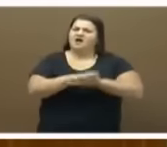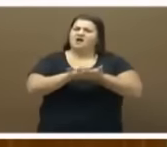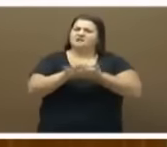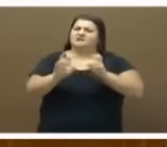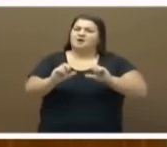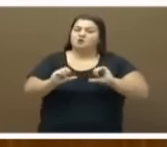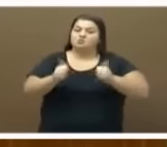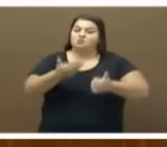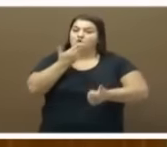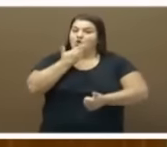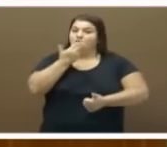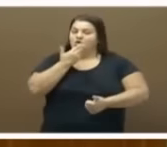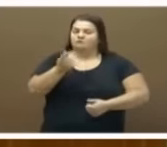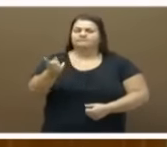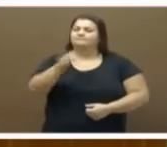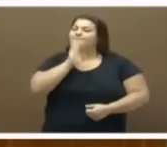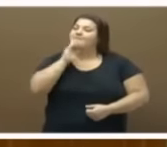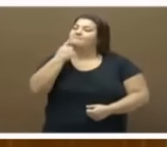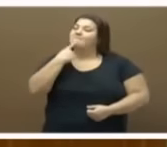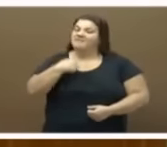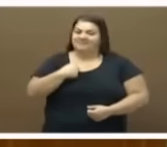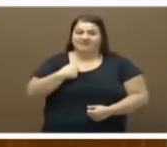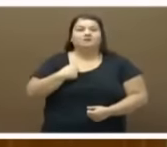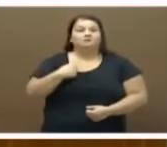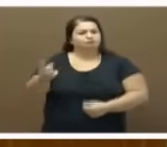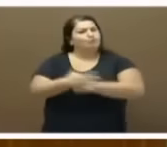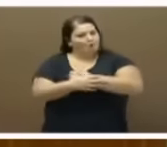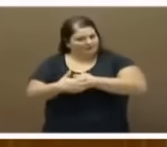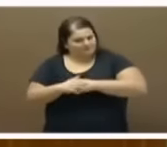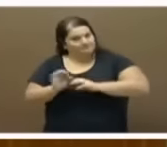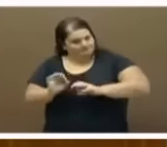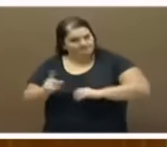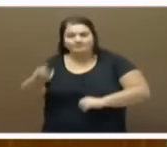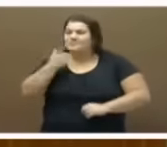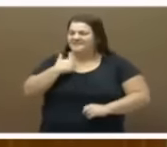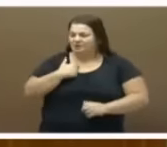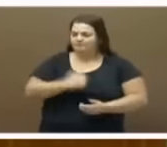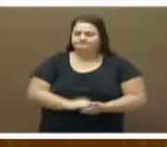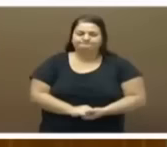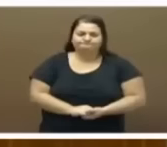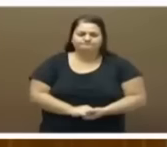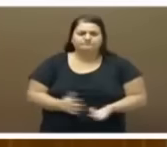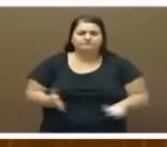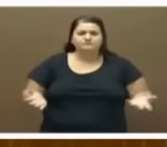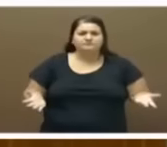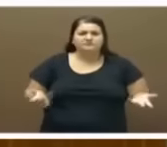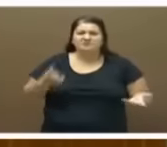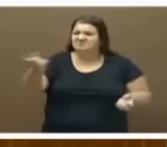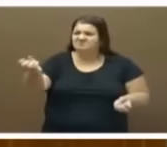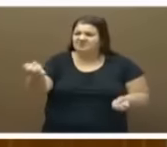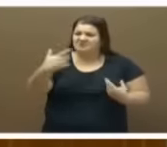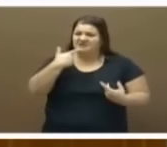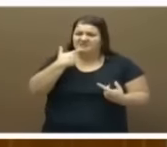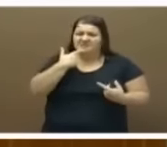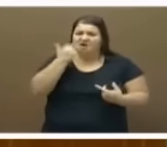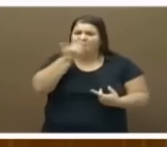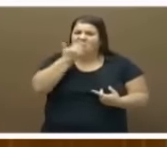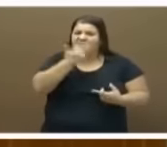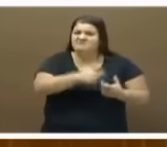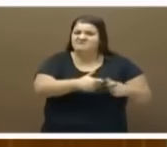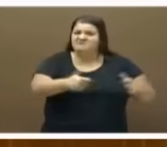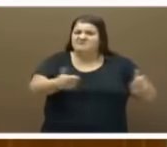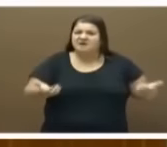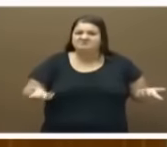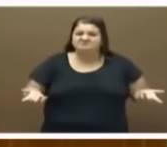inicio del curso escolar, una de ellas me dijo, evidentemente pobre, me dijo, ¿por qué me cuenta usted que van a poner más maestros en las escuelas?